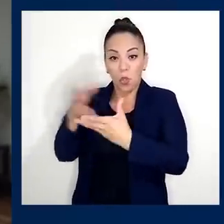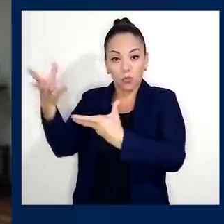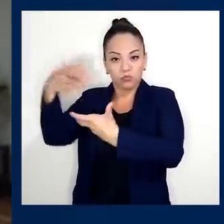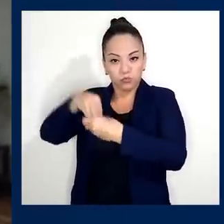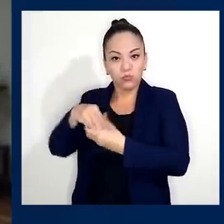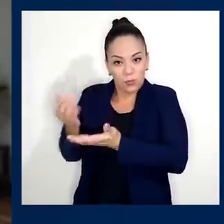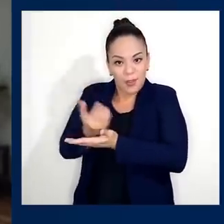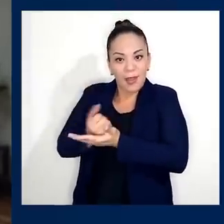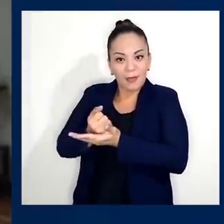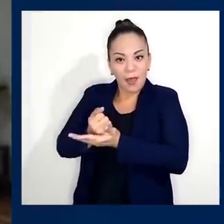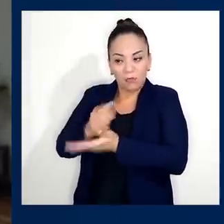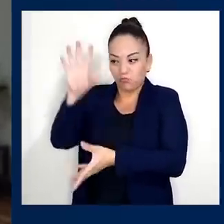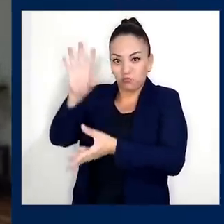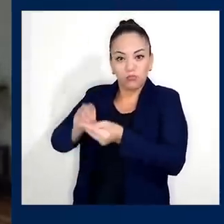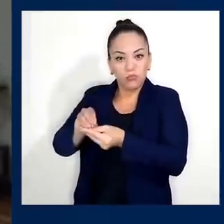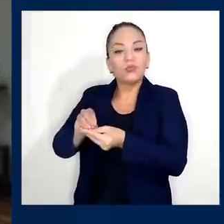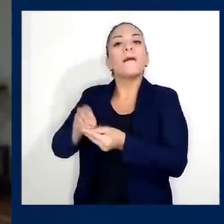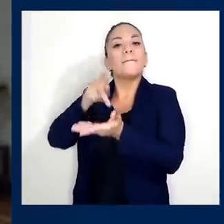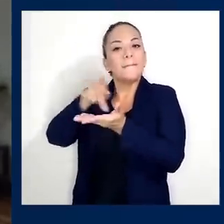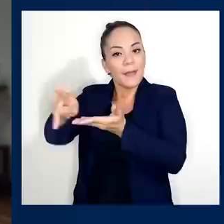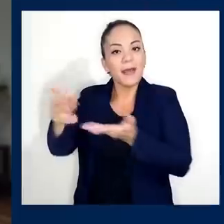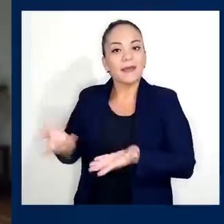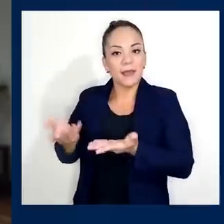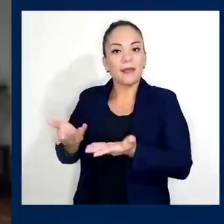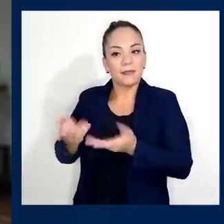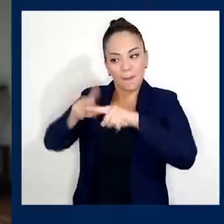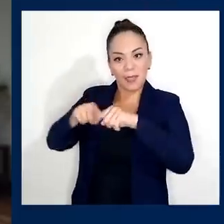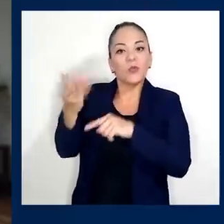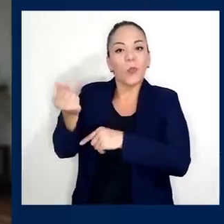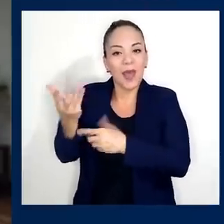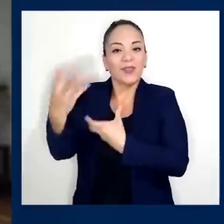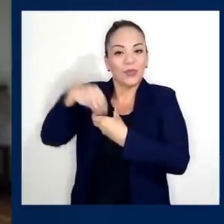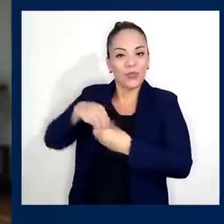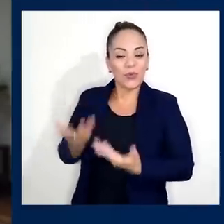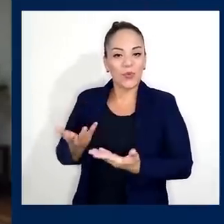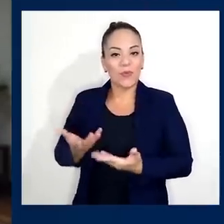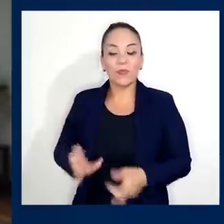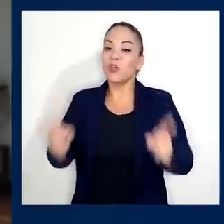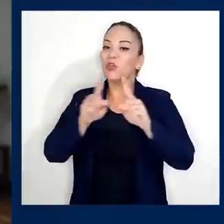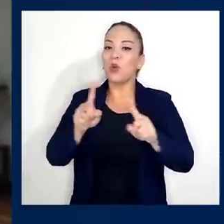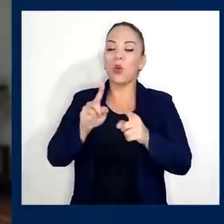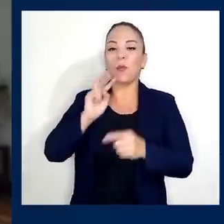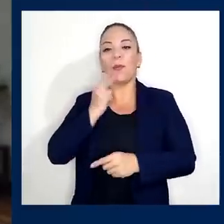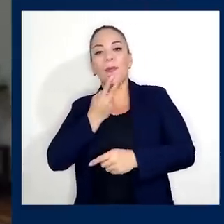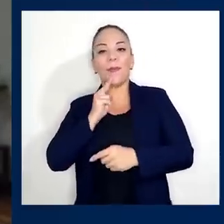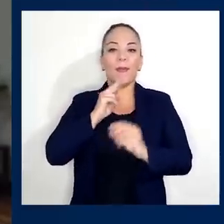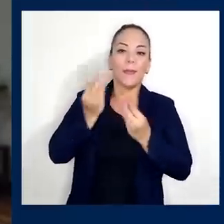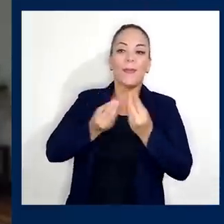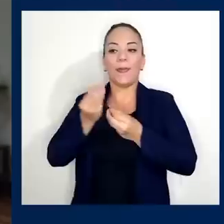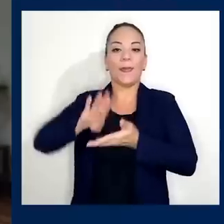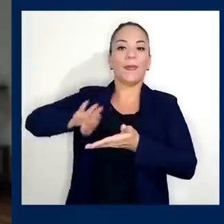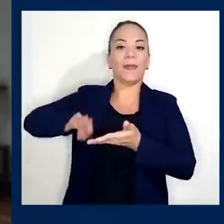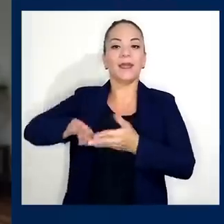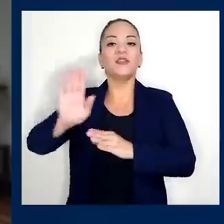paguen sobre la base de ese total, en lugar de usar trucos contables para eludir